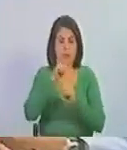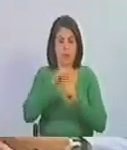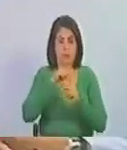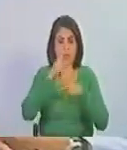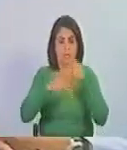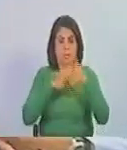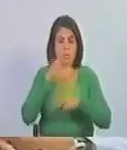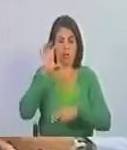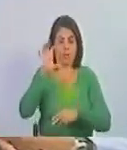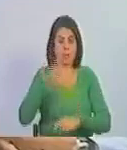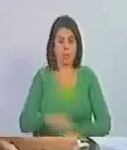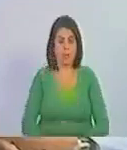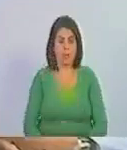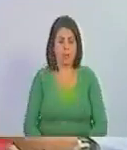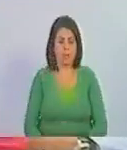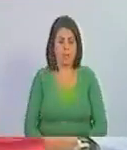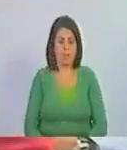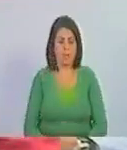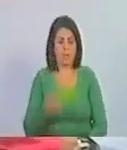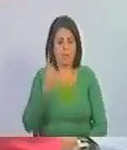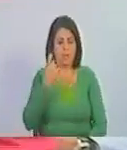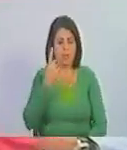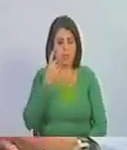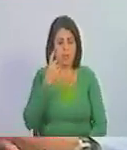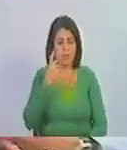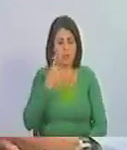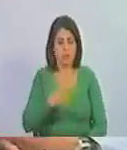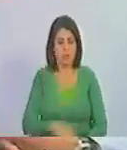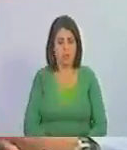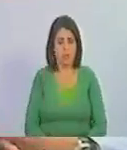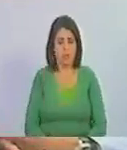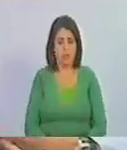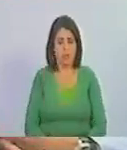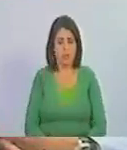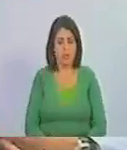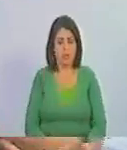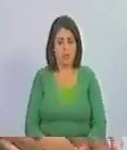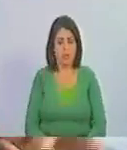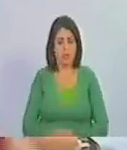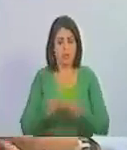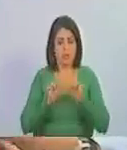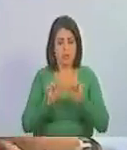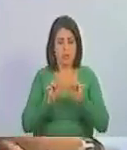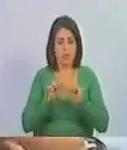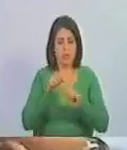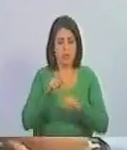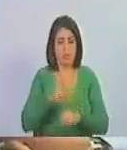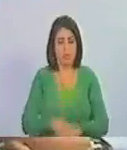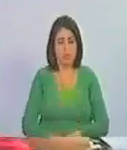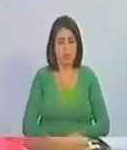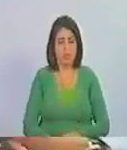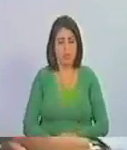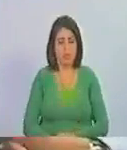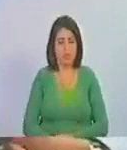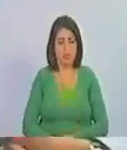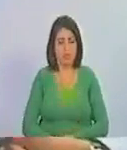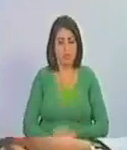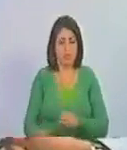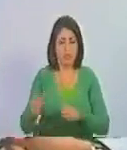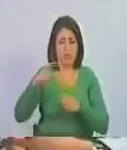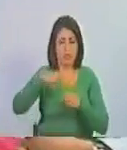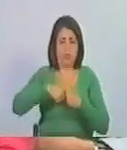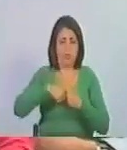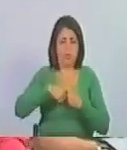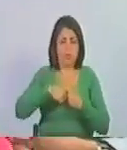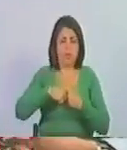Lo que falta son los cuadros, los militantes de la